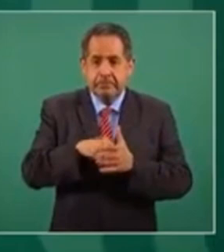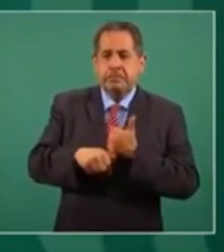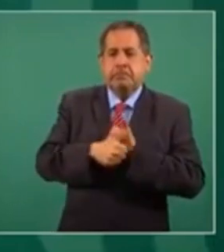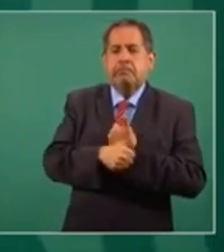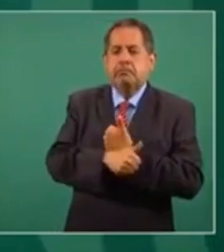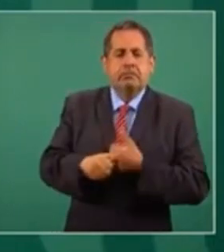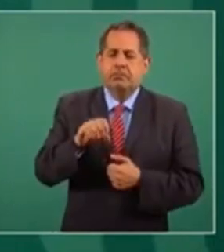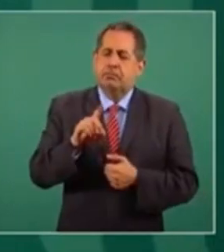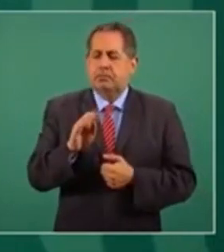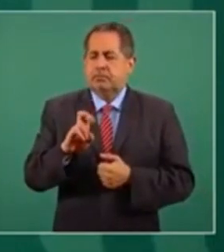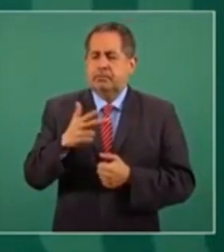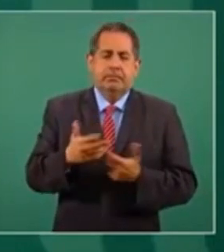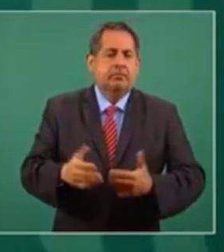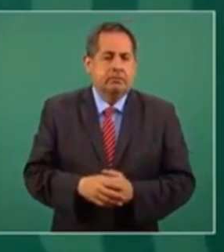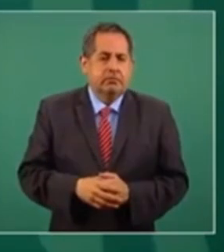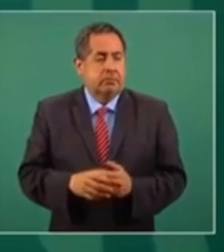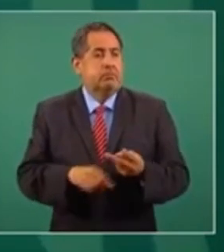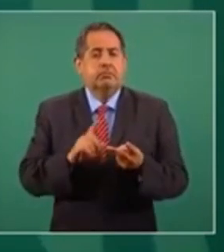Odebrecht,